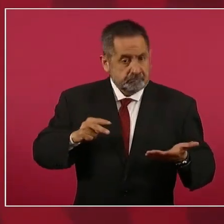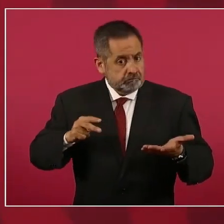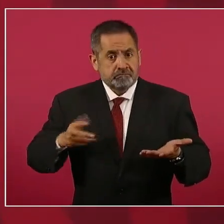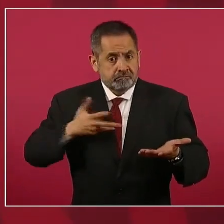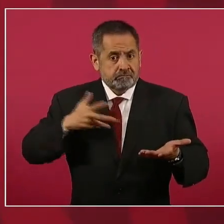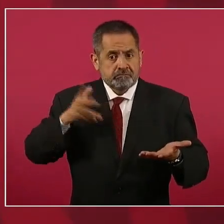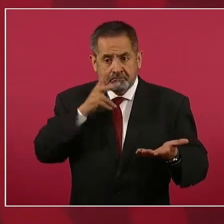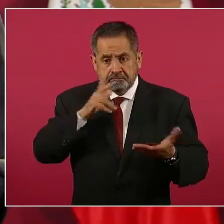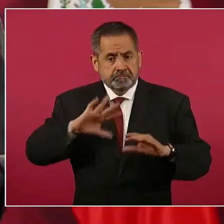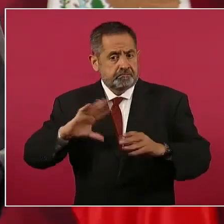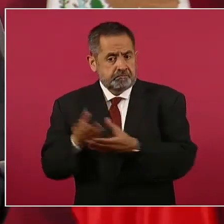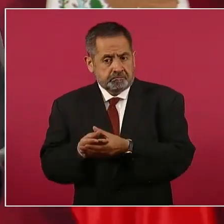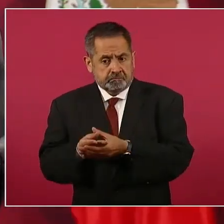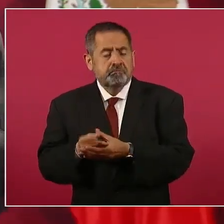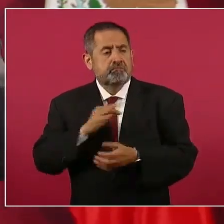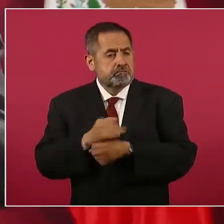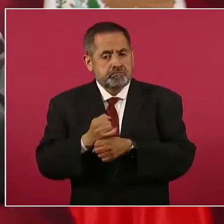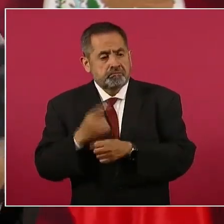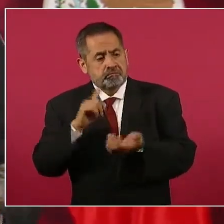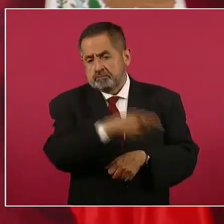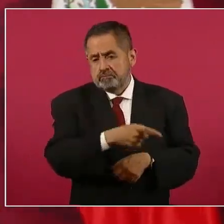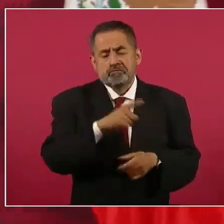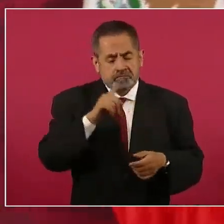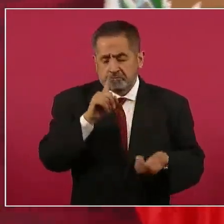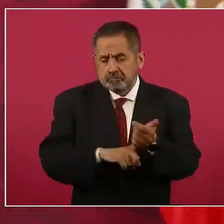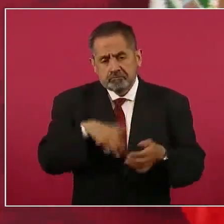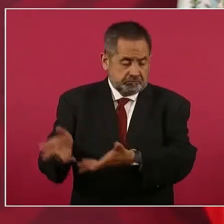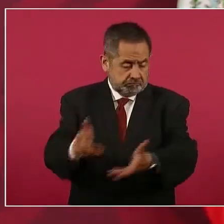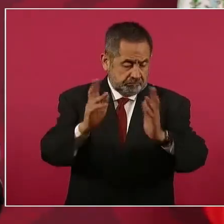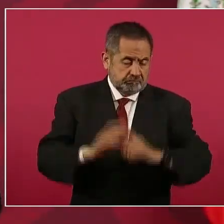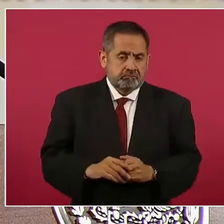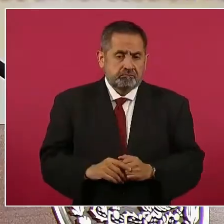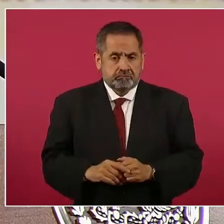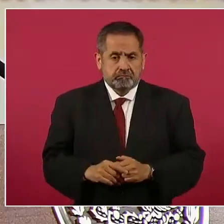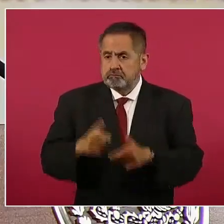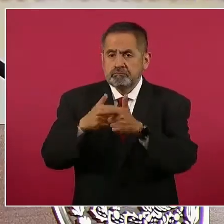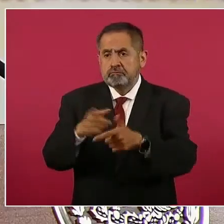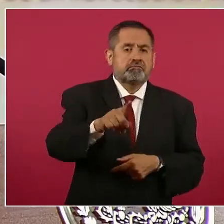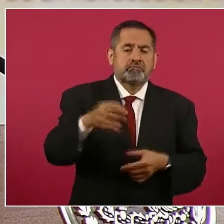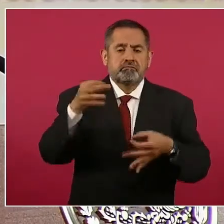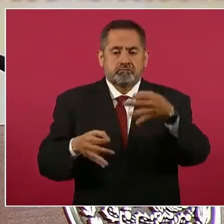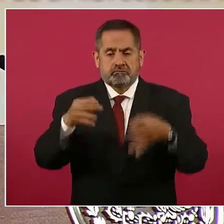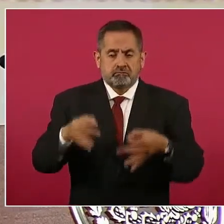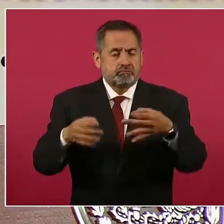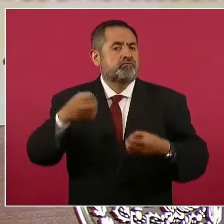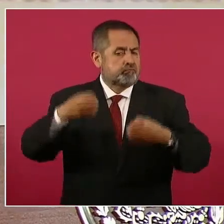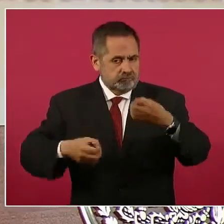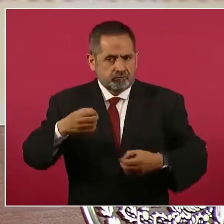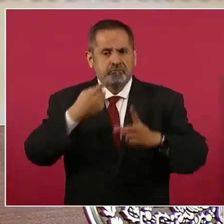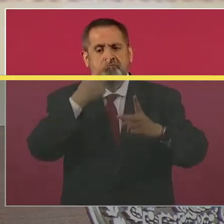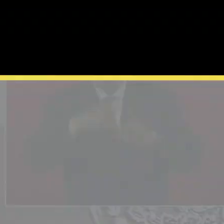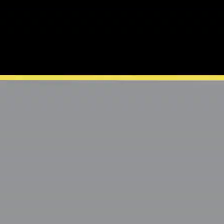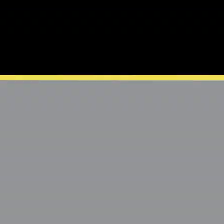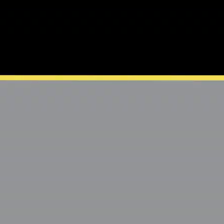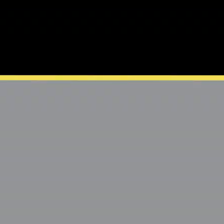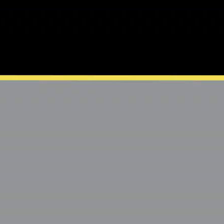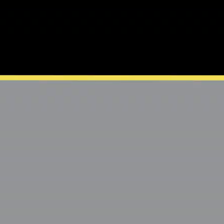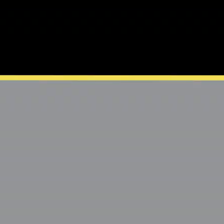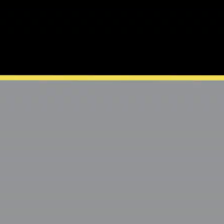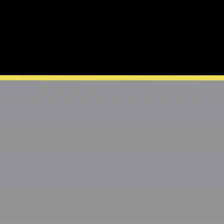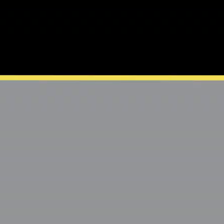integra un expediente que demuestra de que hay hechos ilícitos, pues se tiene que consignar a juez y abrirse el proceso. No hay cosa más fea que la